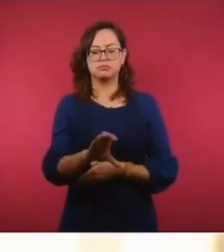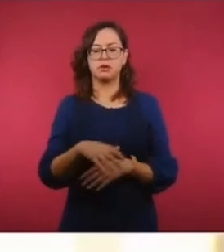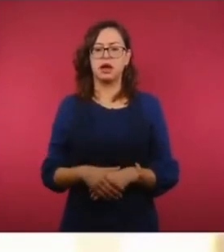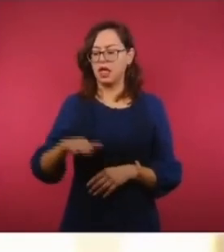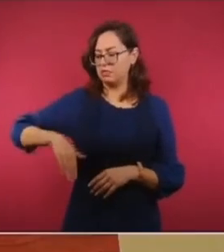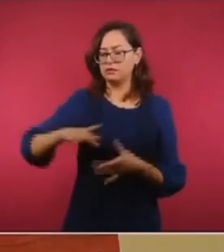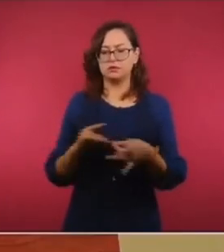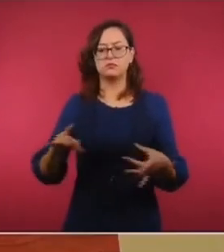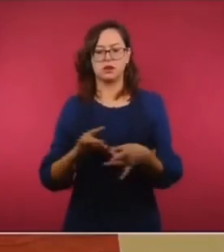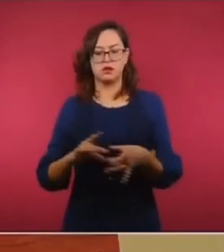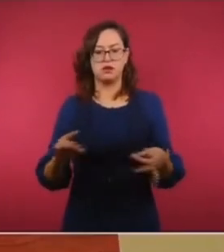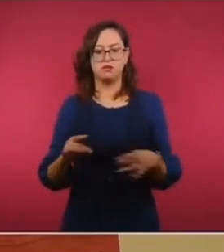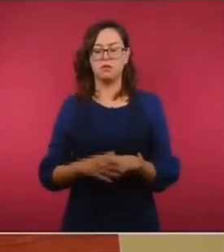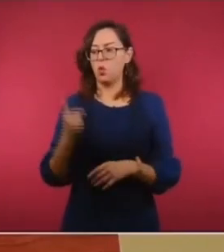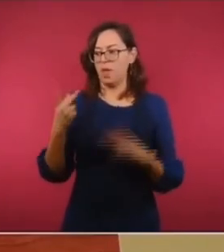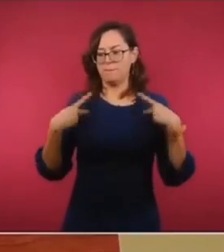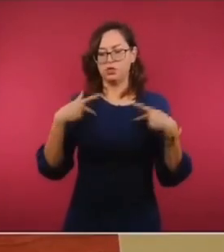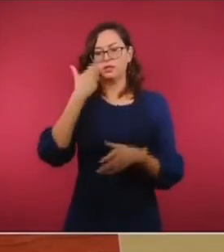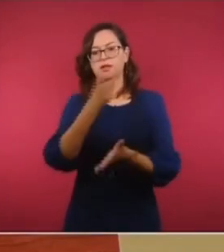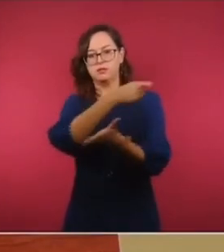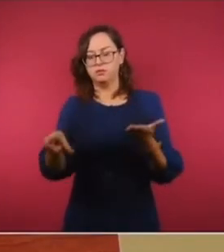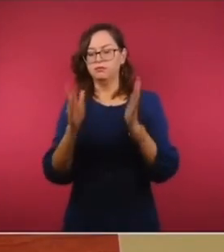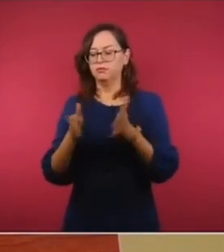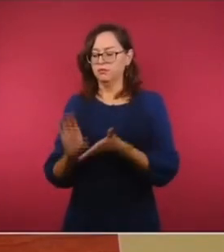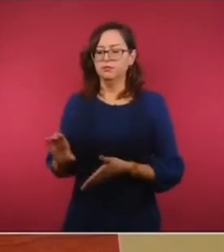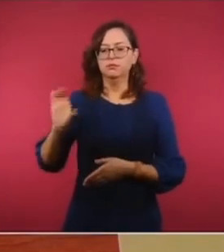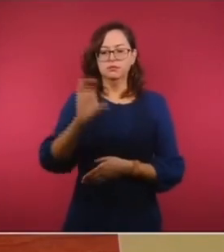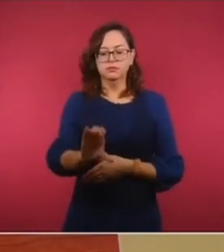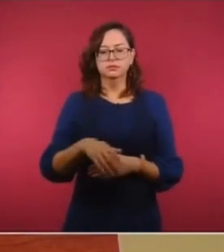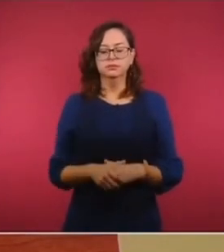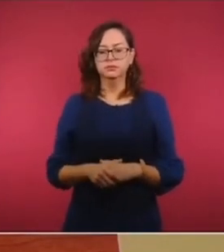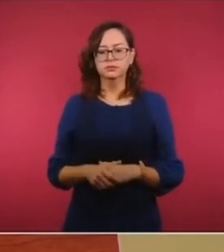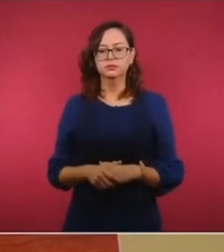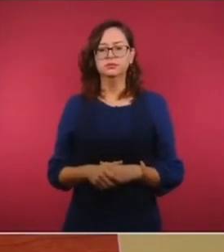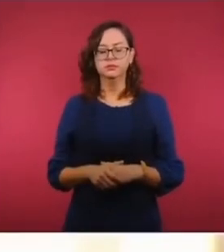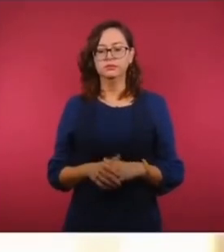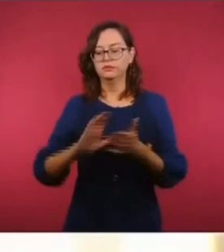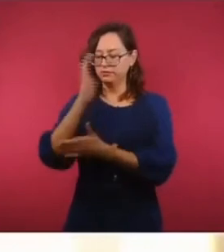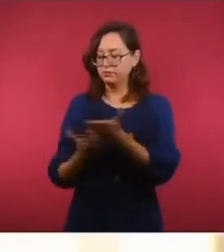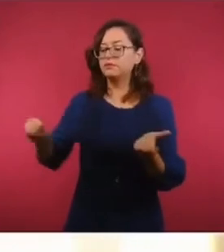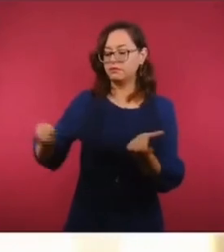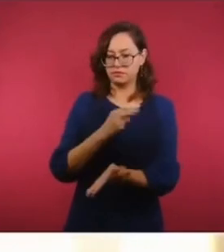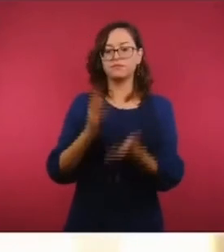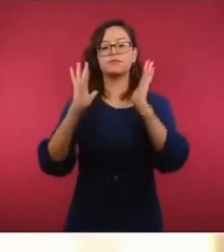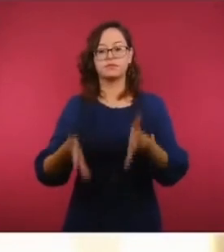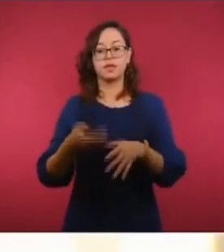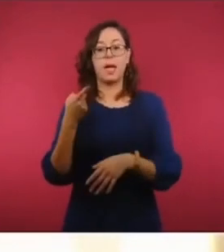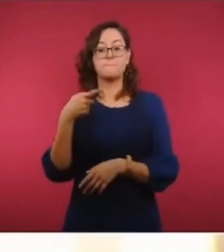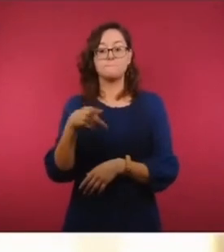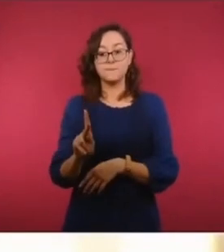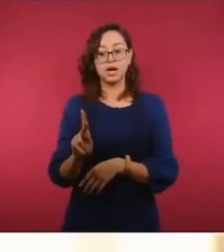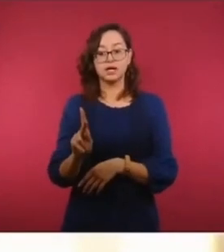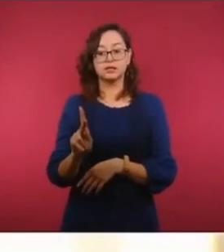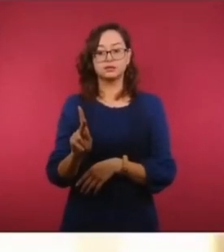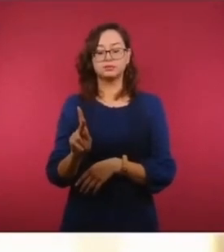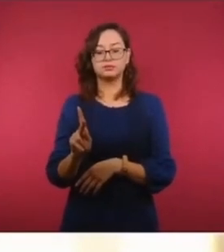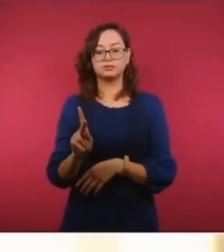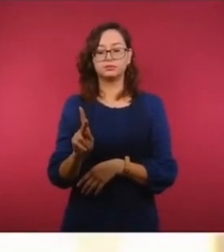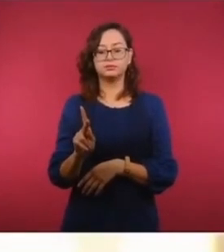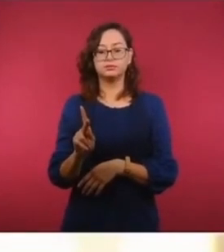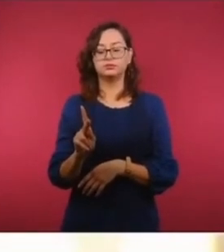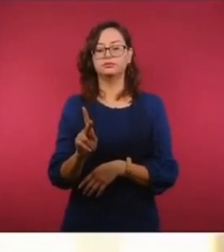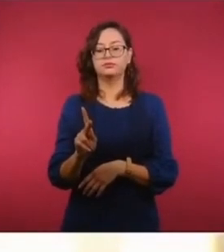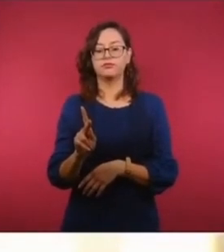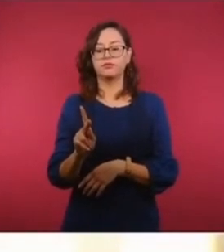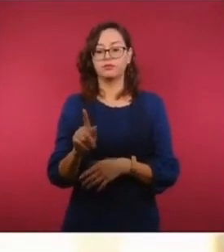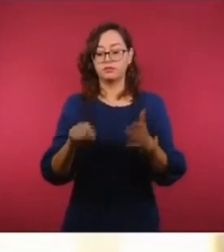lo informó Jorge, de uno de los compradores. Incluso ya se firmó un contrato. Pero hay una cláusula